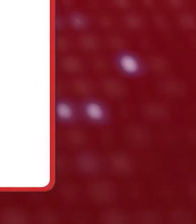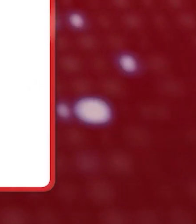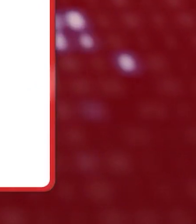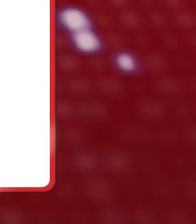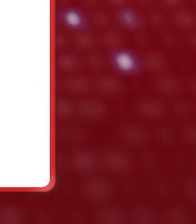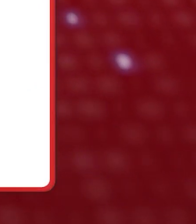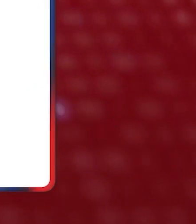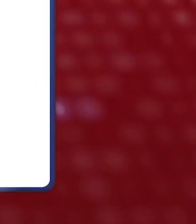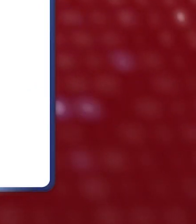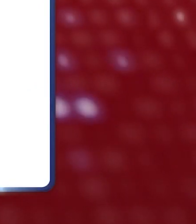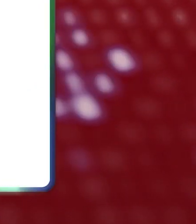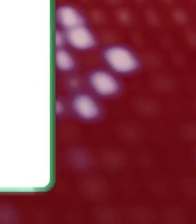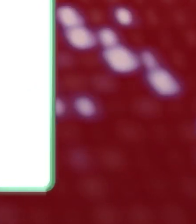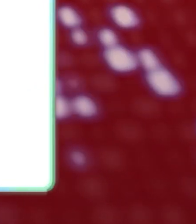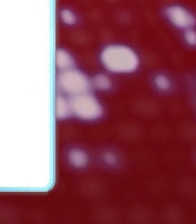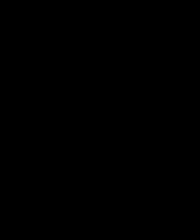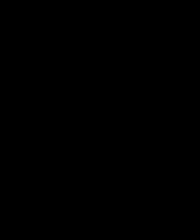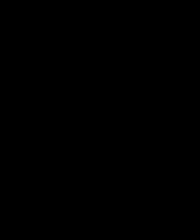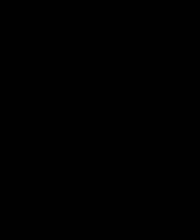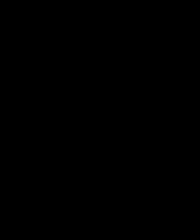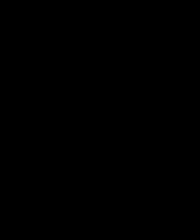blah ¡Gracias!